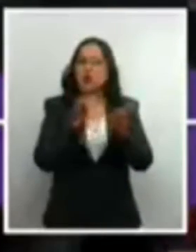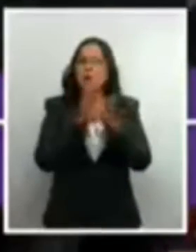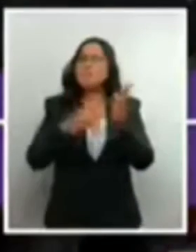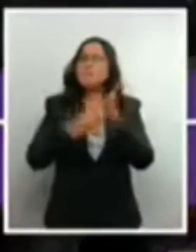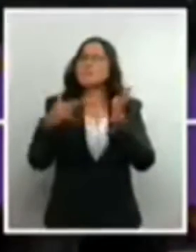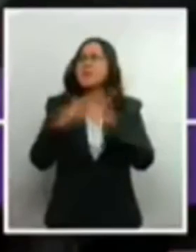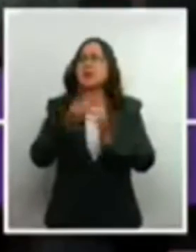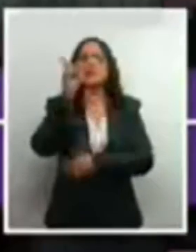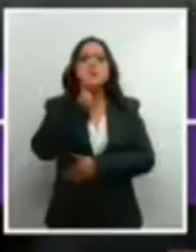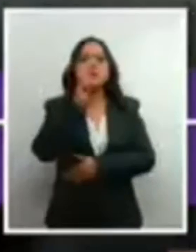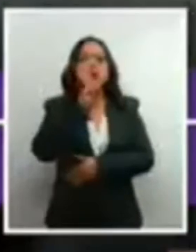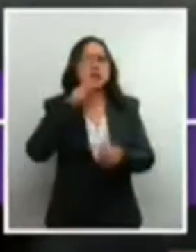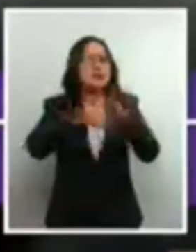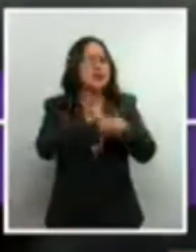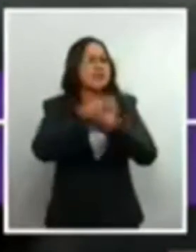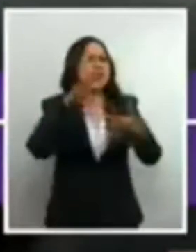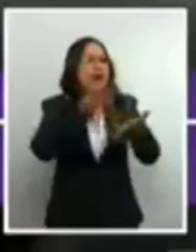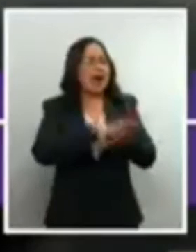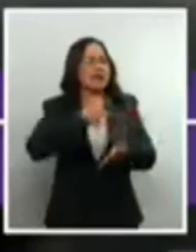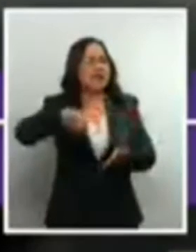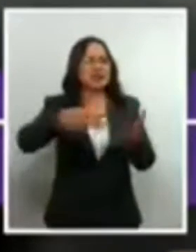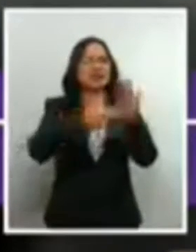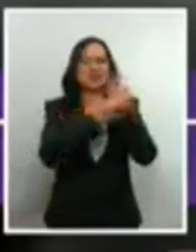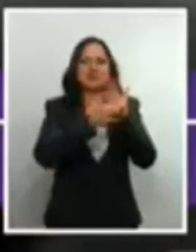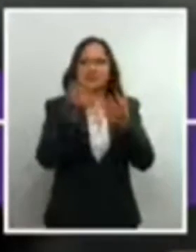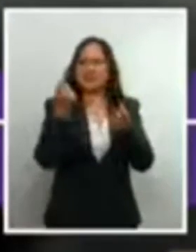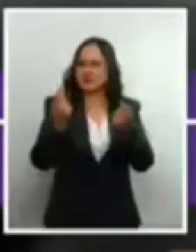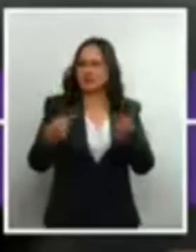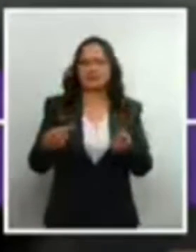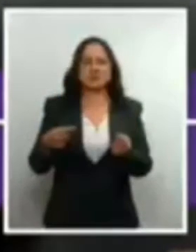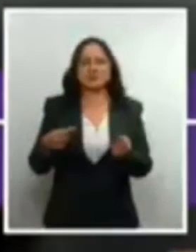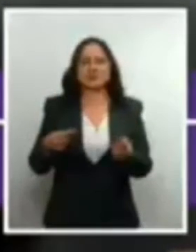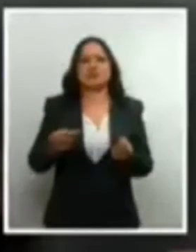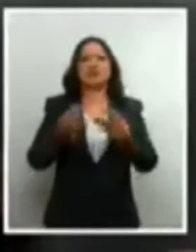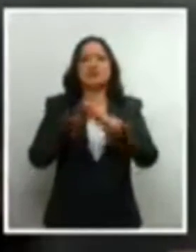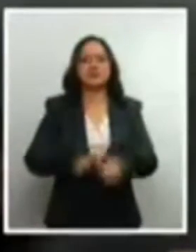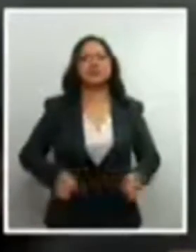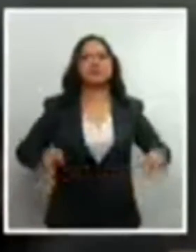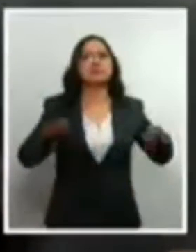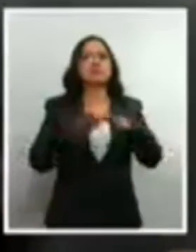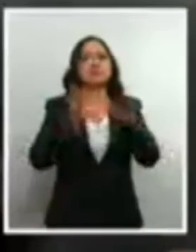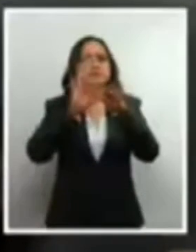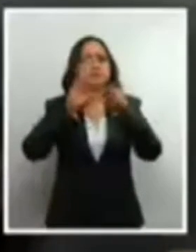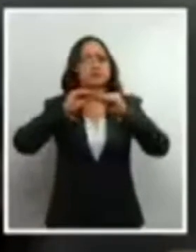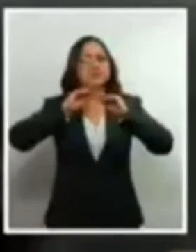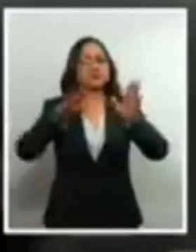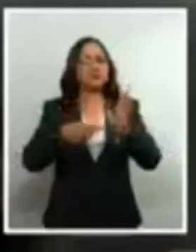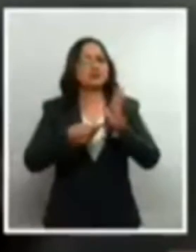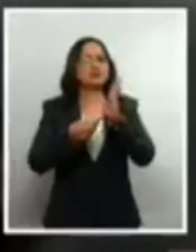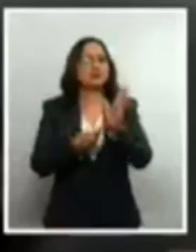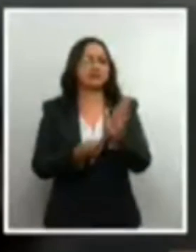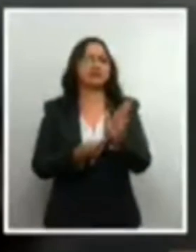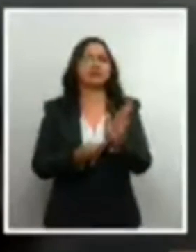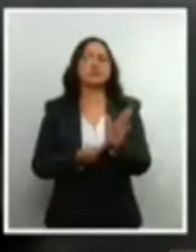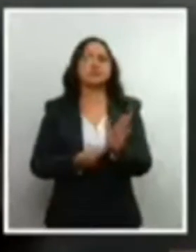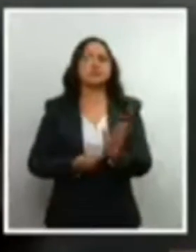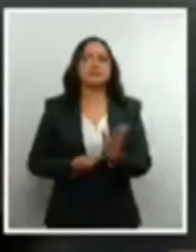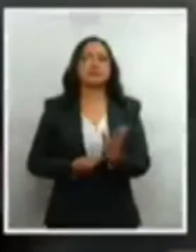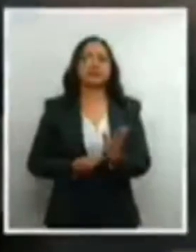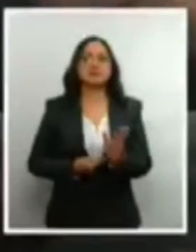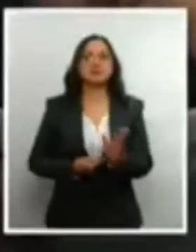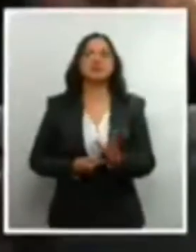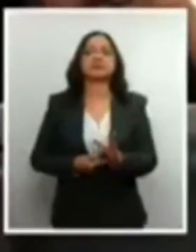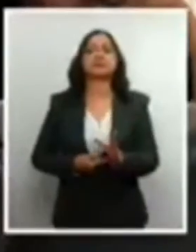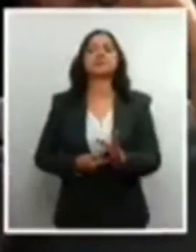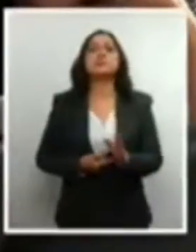de mujeres condenadas, como aquí se dijo. Pero es importante aclarar enfáticamente que